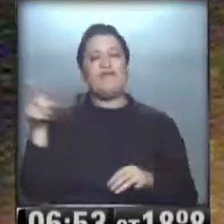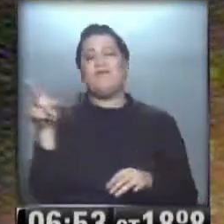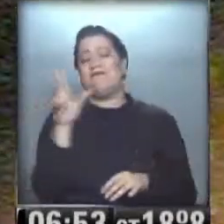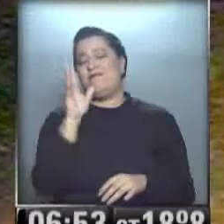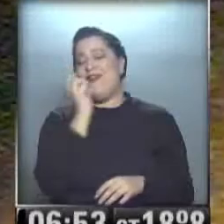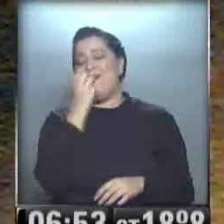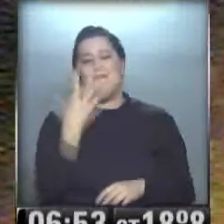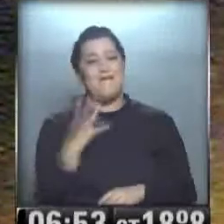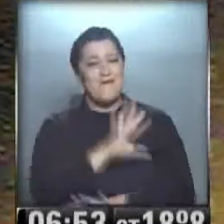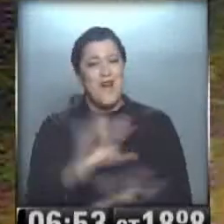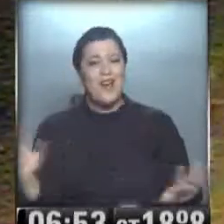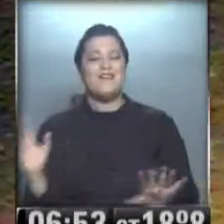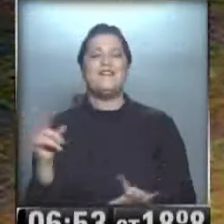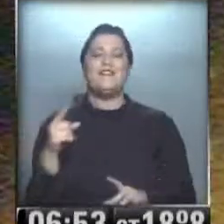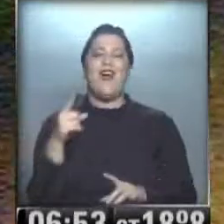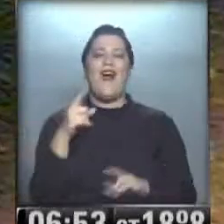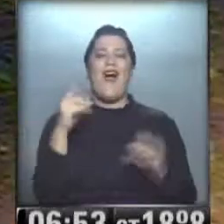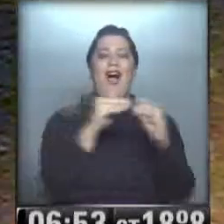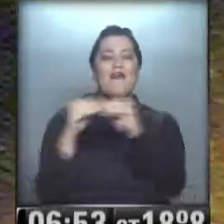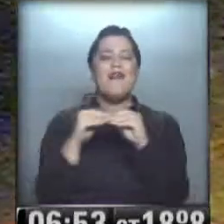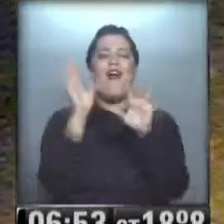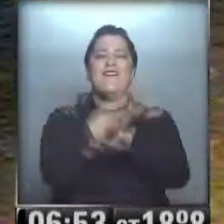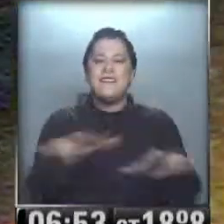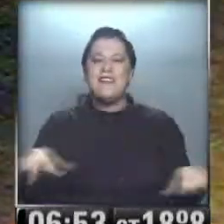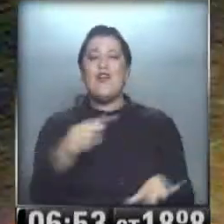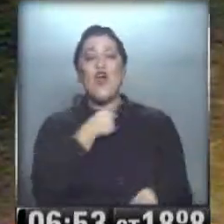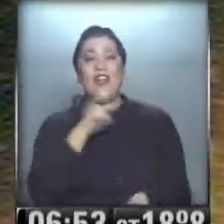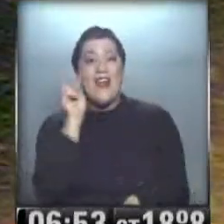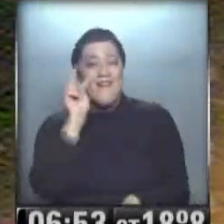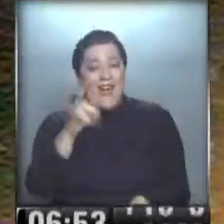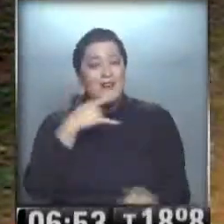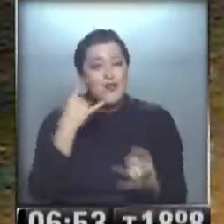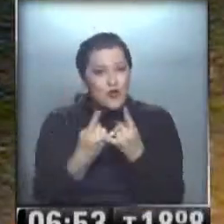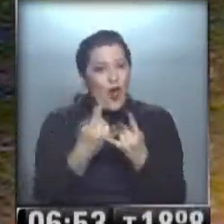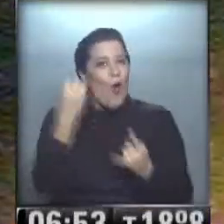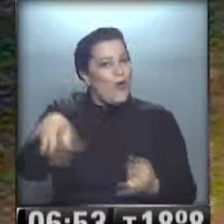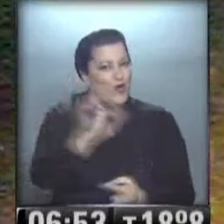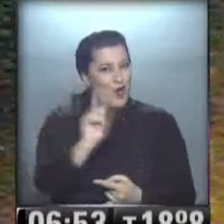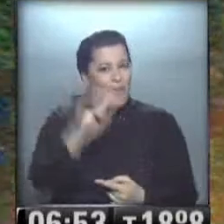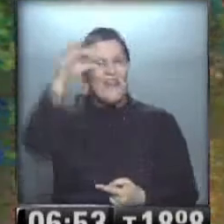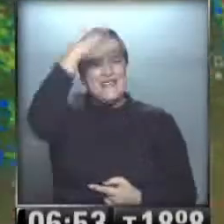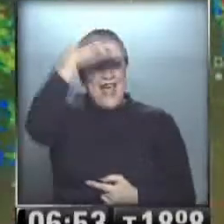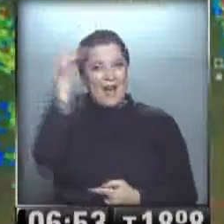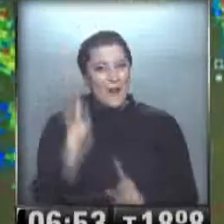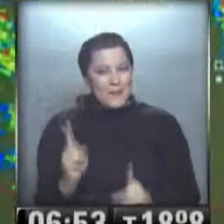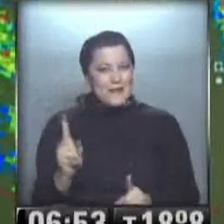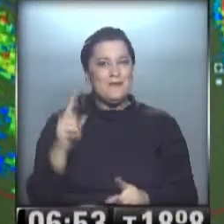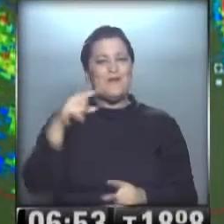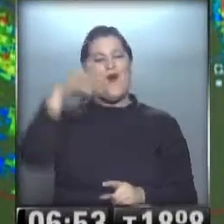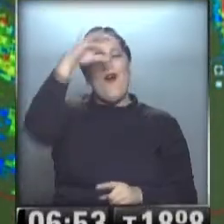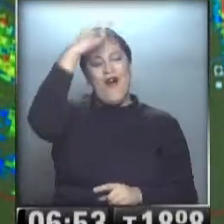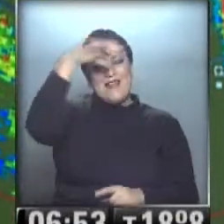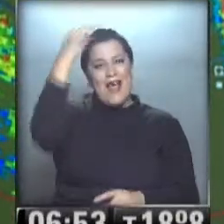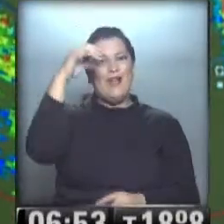compartirlo. Amigos, amiguitos, chicos, si quieren verlo, no se lo pierdan en el teatro. Está aquí en la ciudad de Buenos Aires,